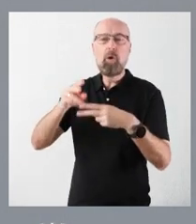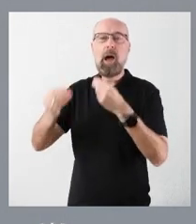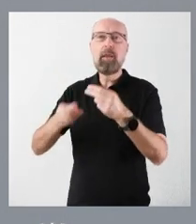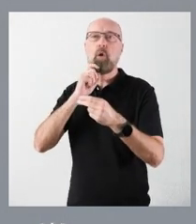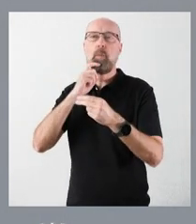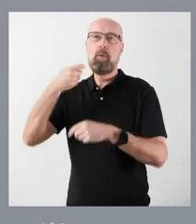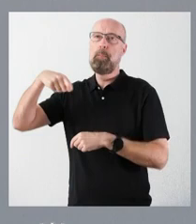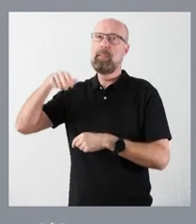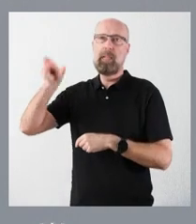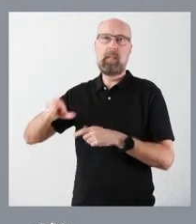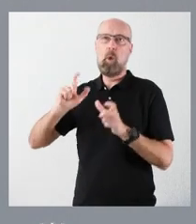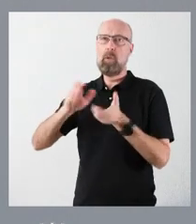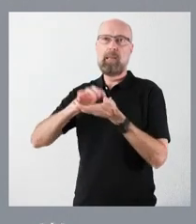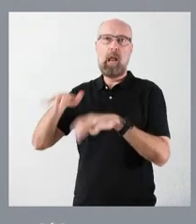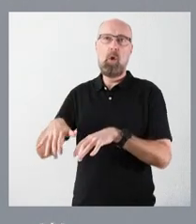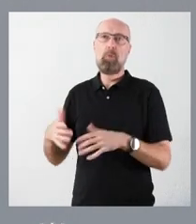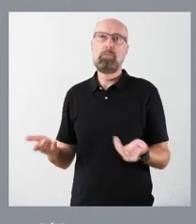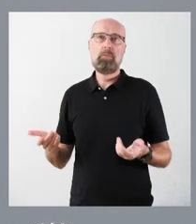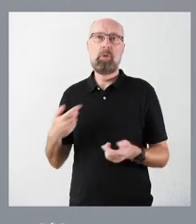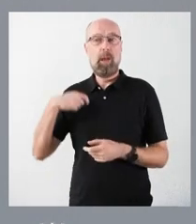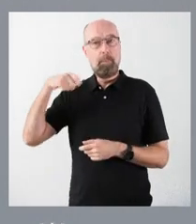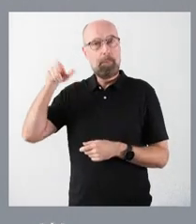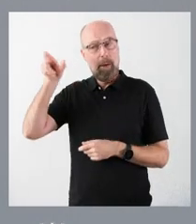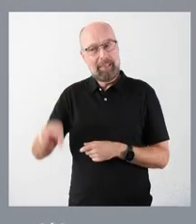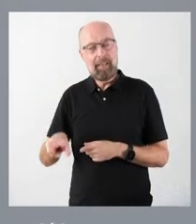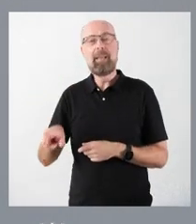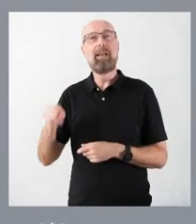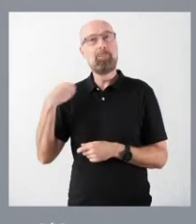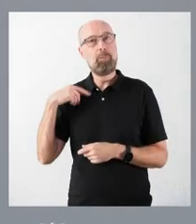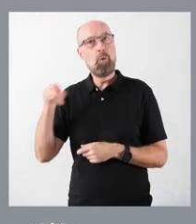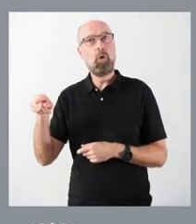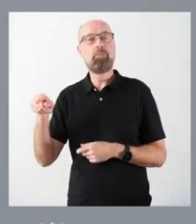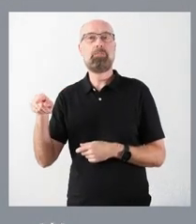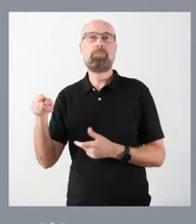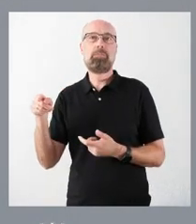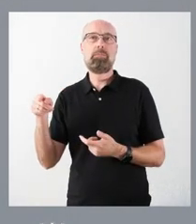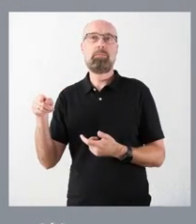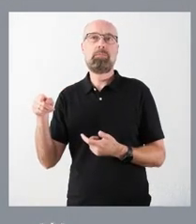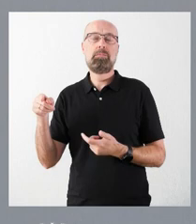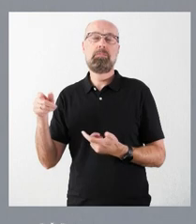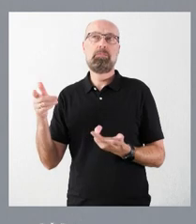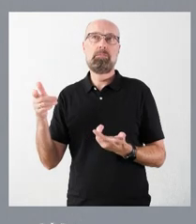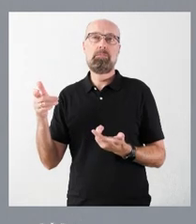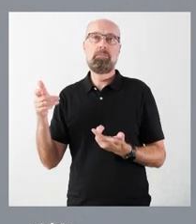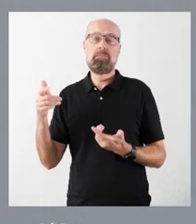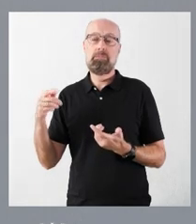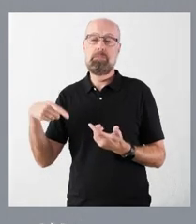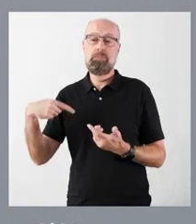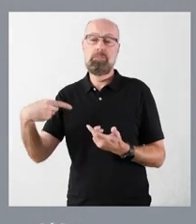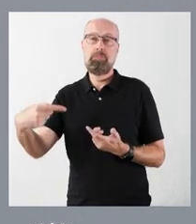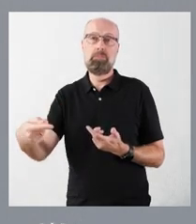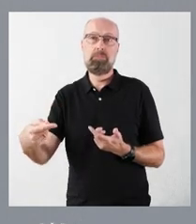de la Junta de Castilla y León. Será el presidente de la Junta de Castilla y León en el que, en las próximas